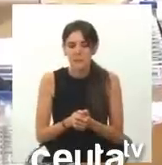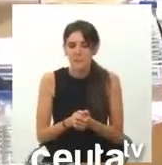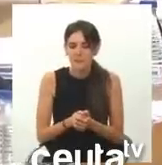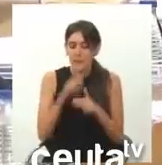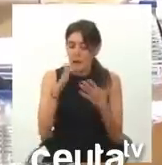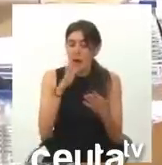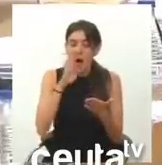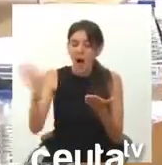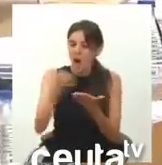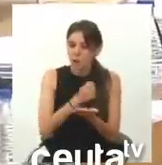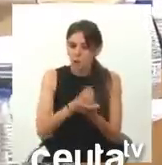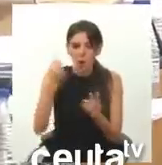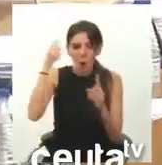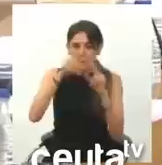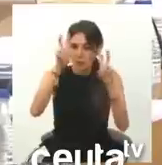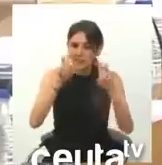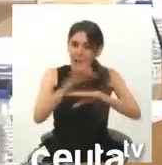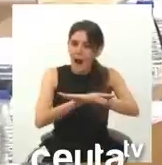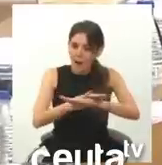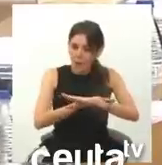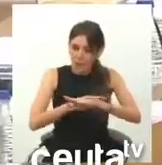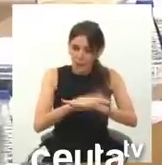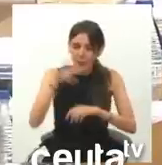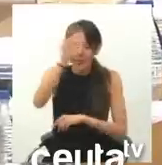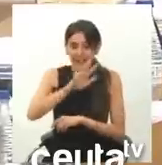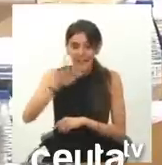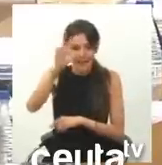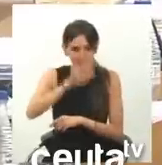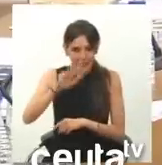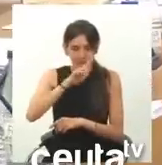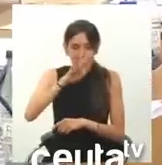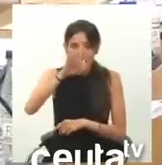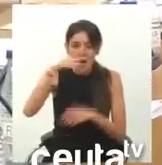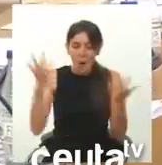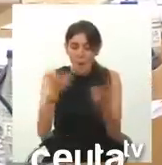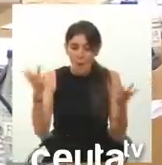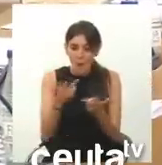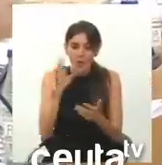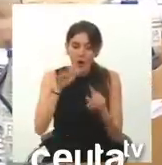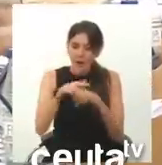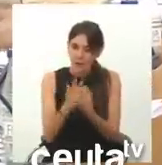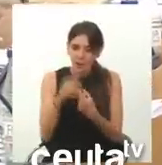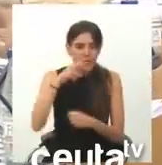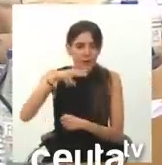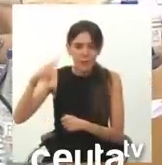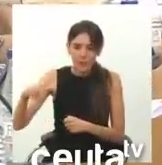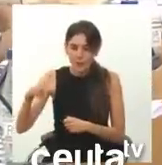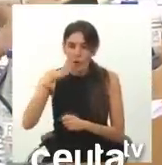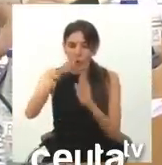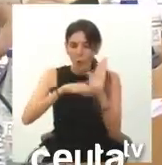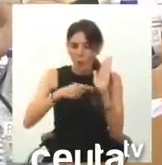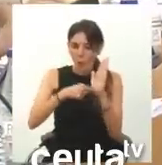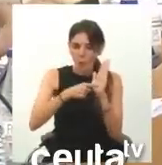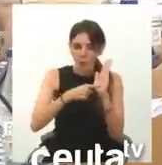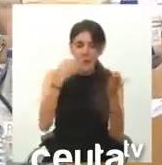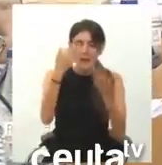Todo esto para instar al Gobierno de la nación a que promueva dicho reconocimiento como pilar fundamental en las